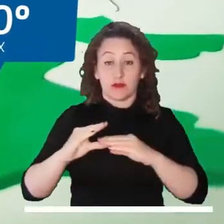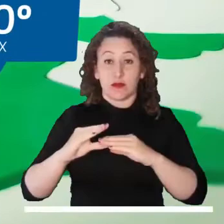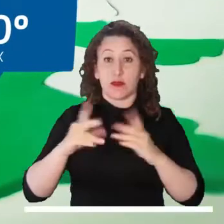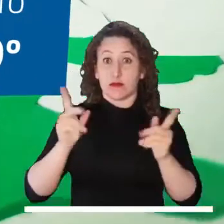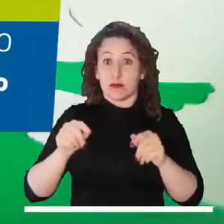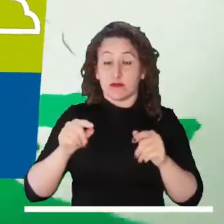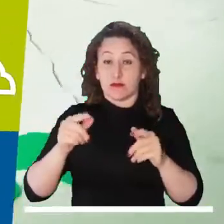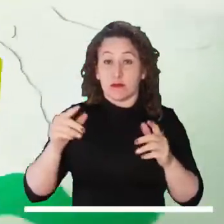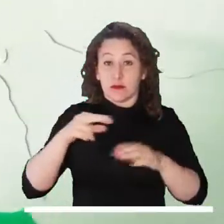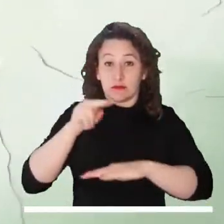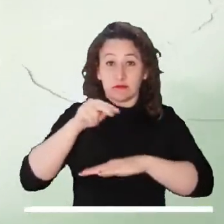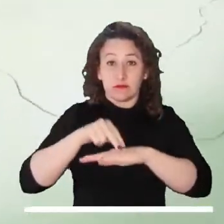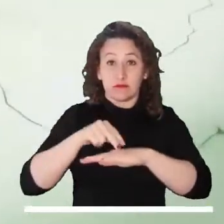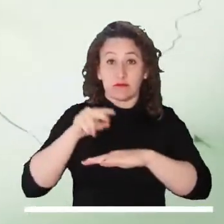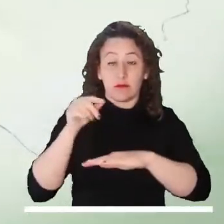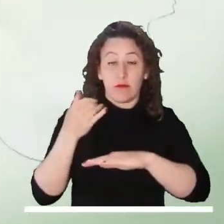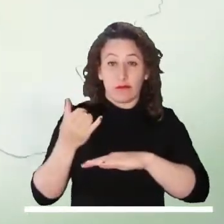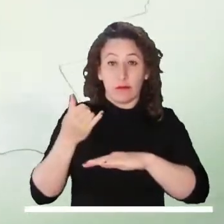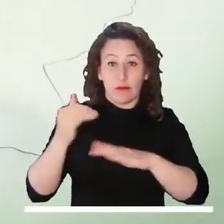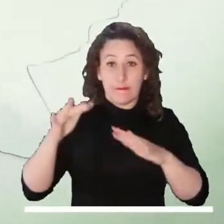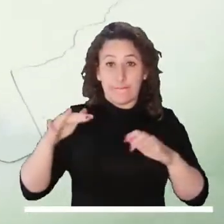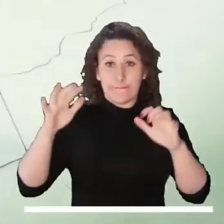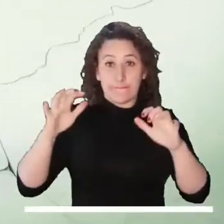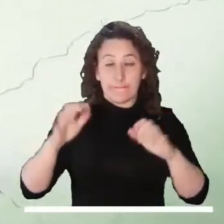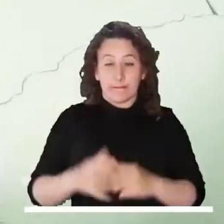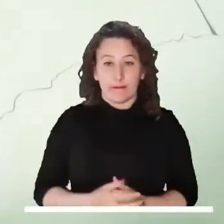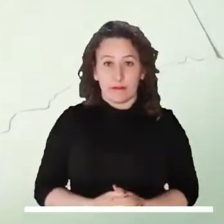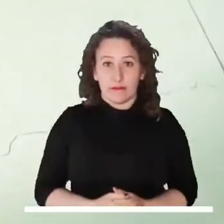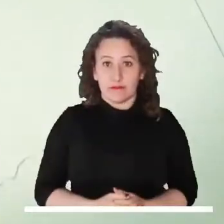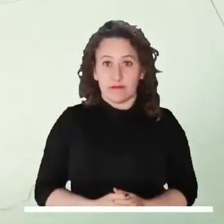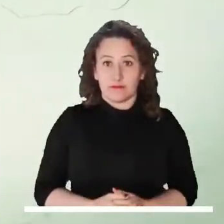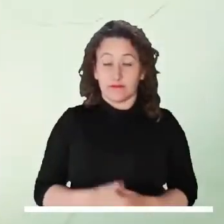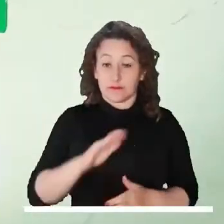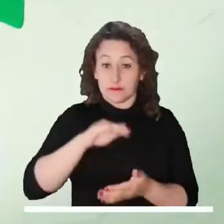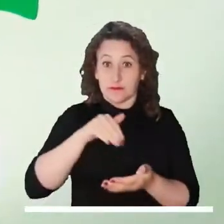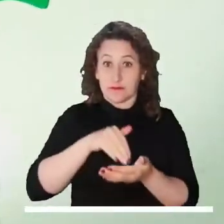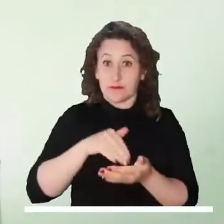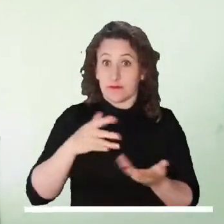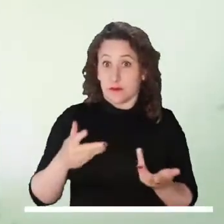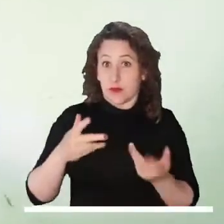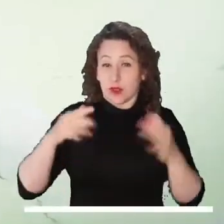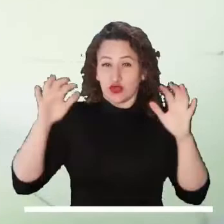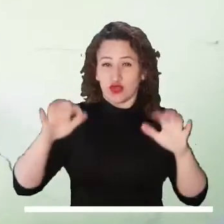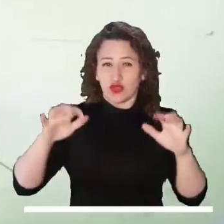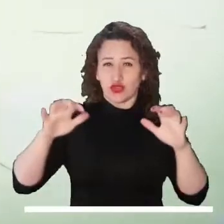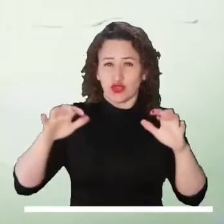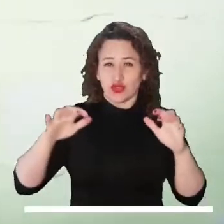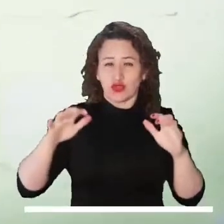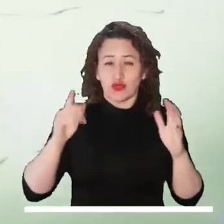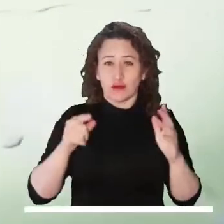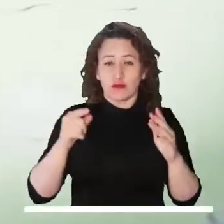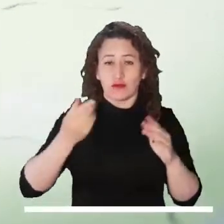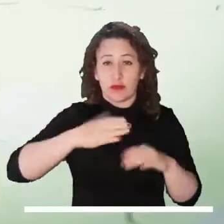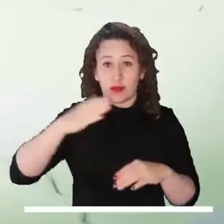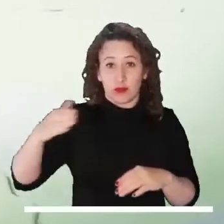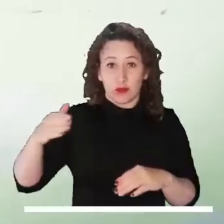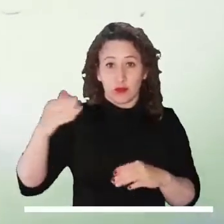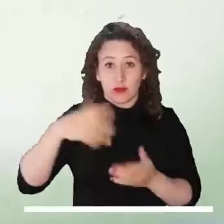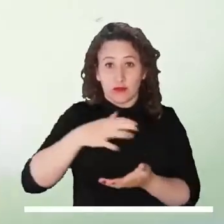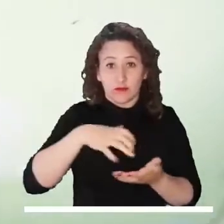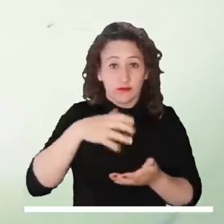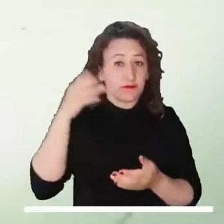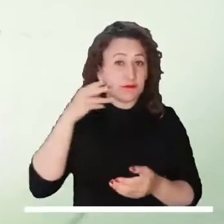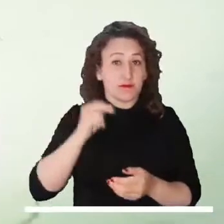Cauca y Cauca, mientras que en Nariño se advierte tiempo seco. En el centro del país las lluvias se concentrarían en